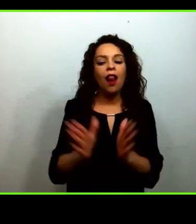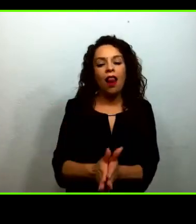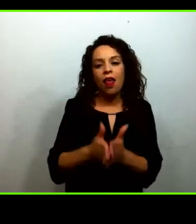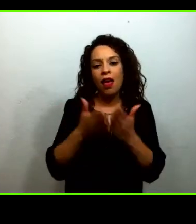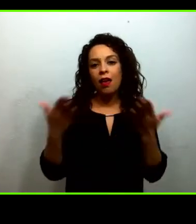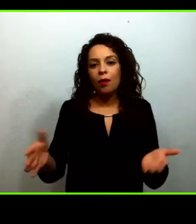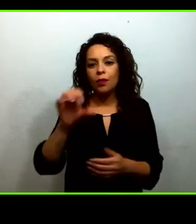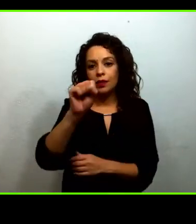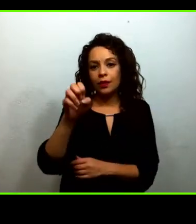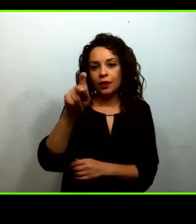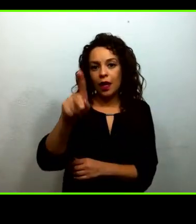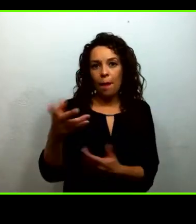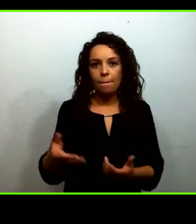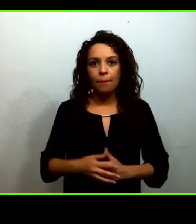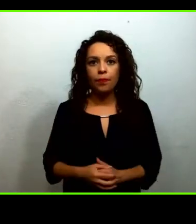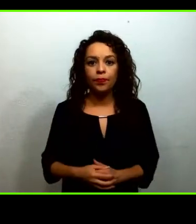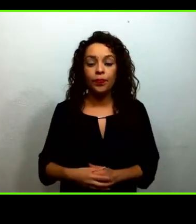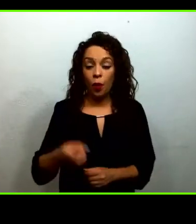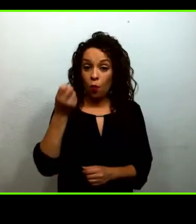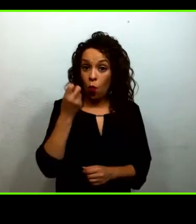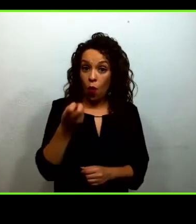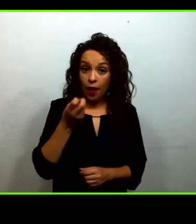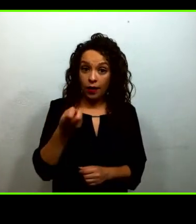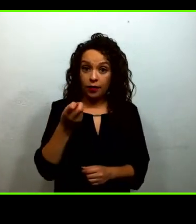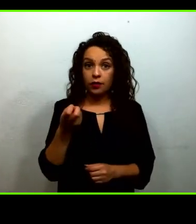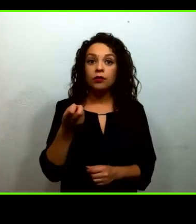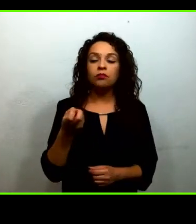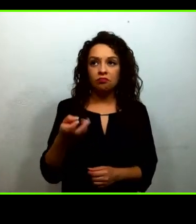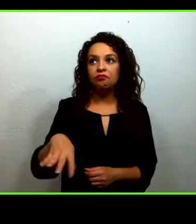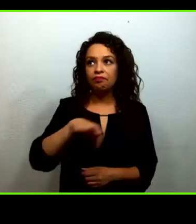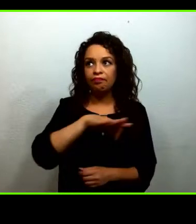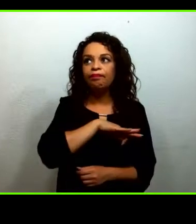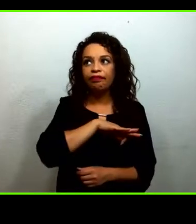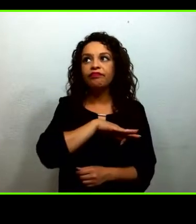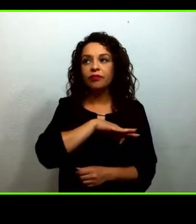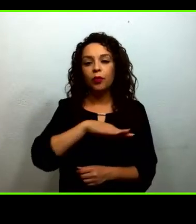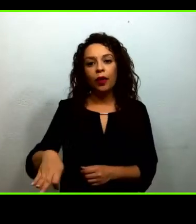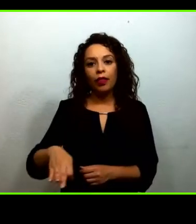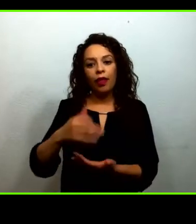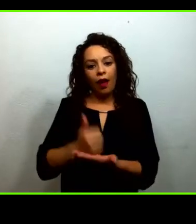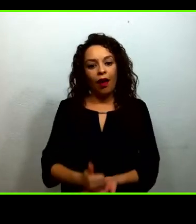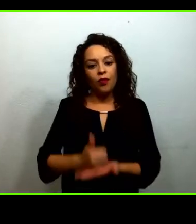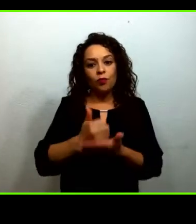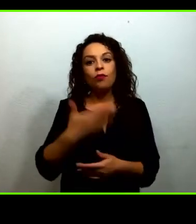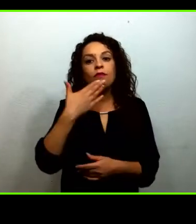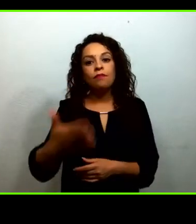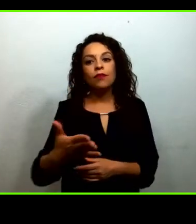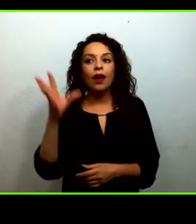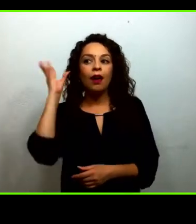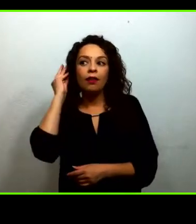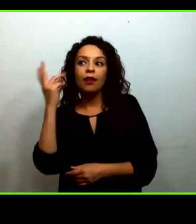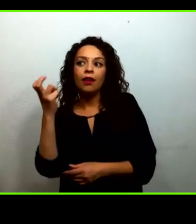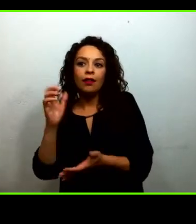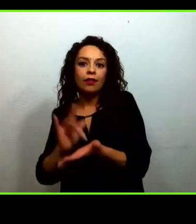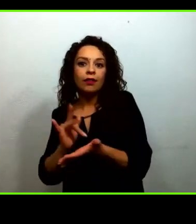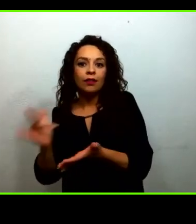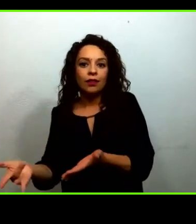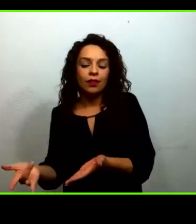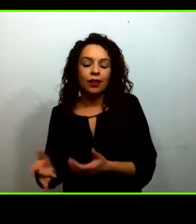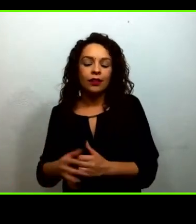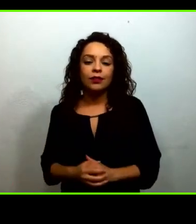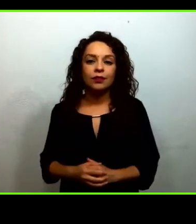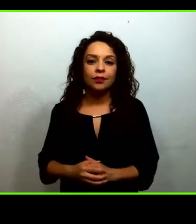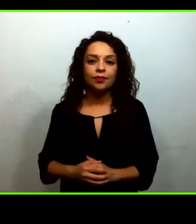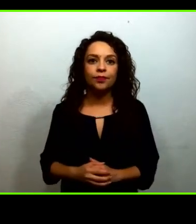desafío por lo tanto precisamente por eso la radio pudo convertirse en una especie de